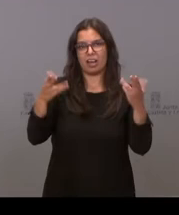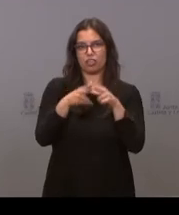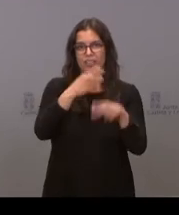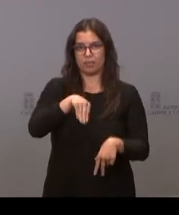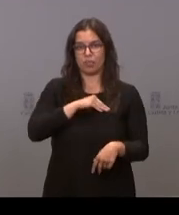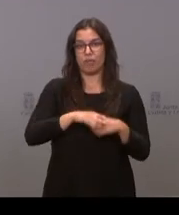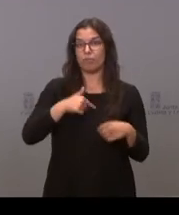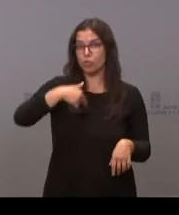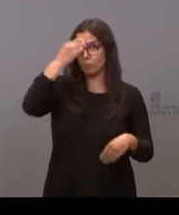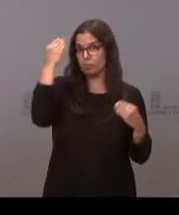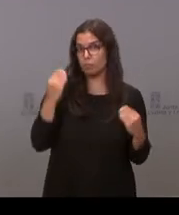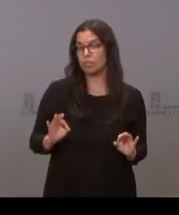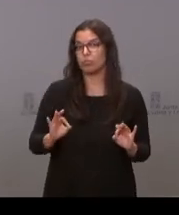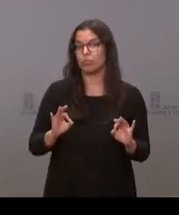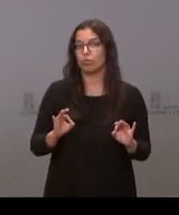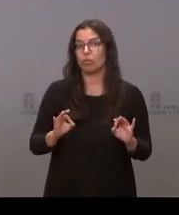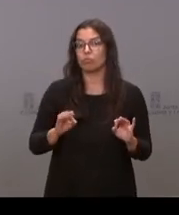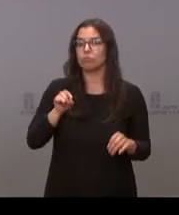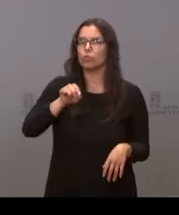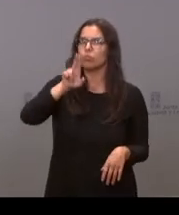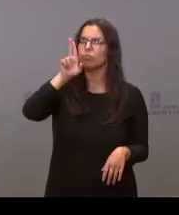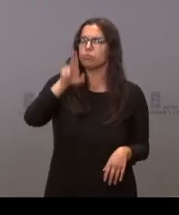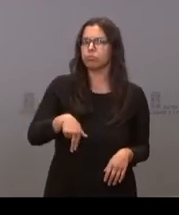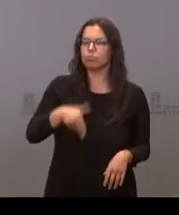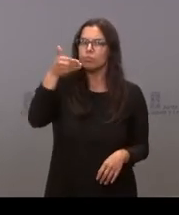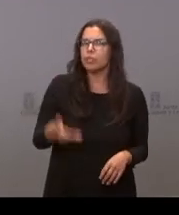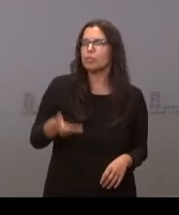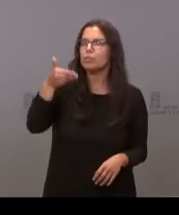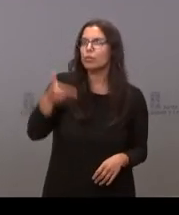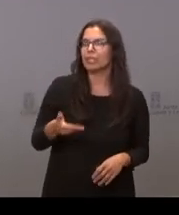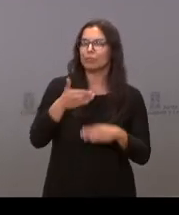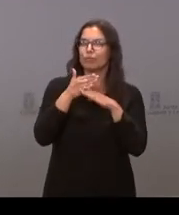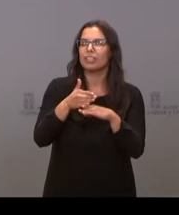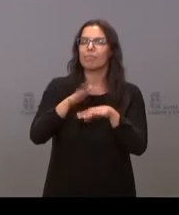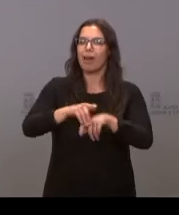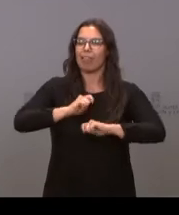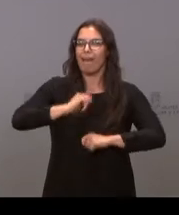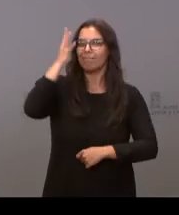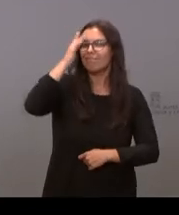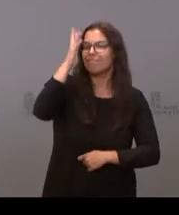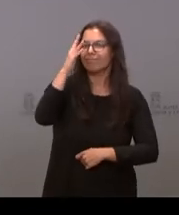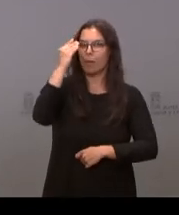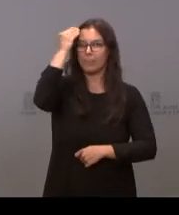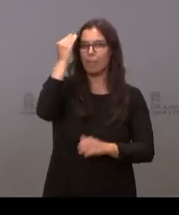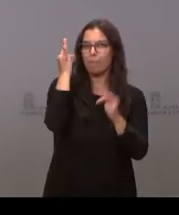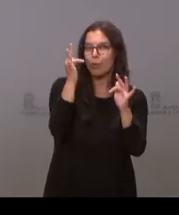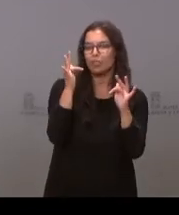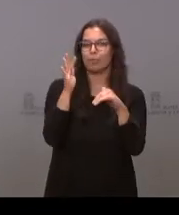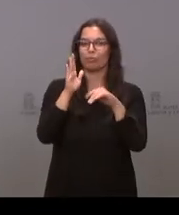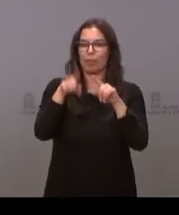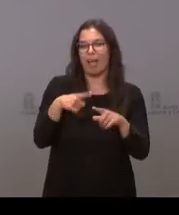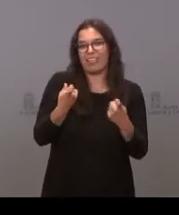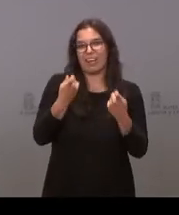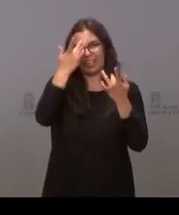Creo que es una razón muy importante para abonar la esperanza y el optimismo que necesita también la sociedad